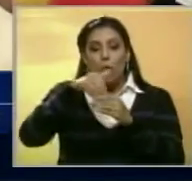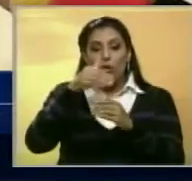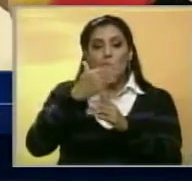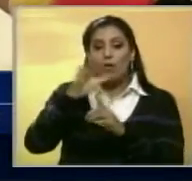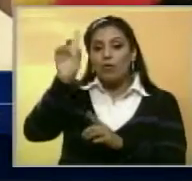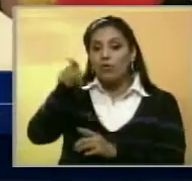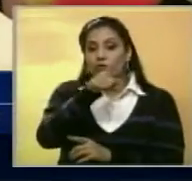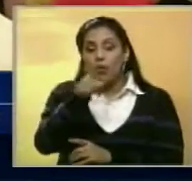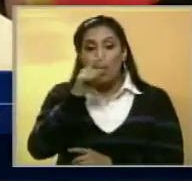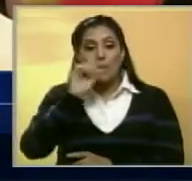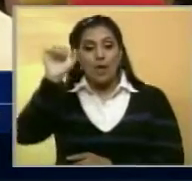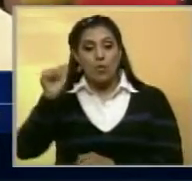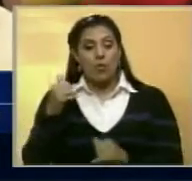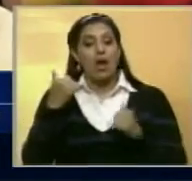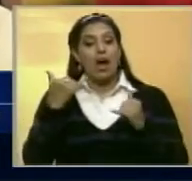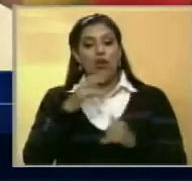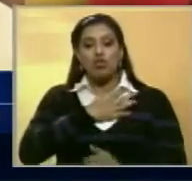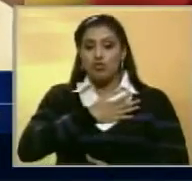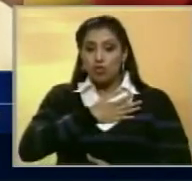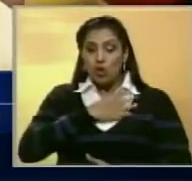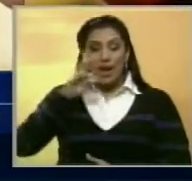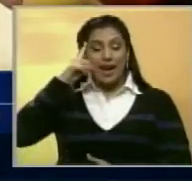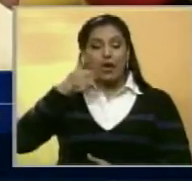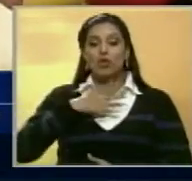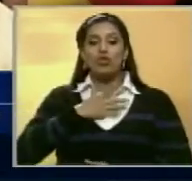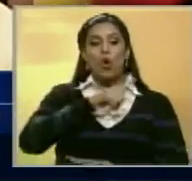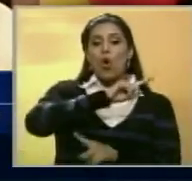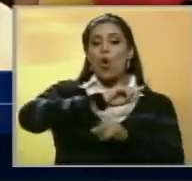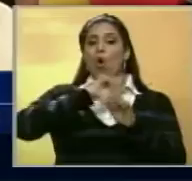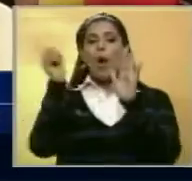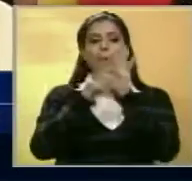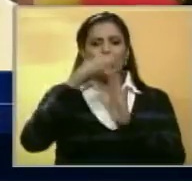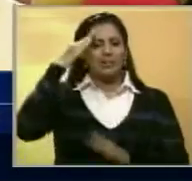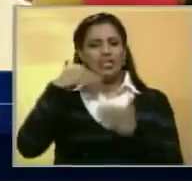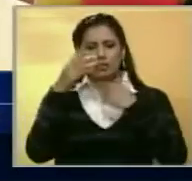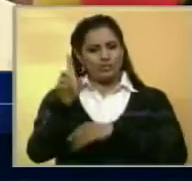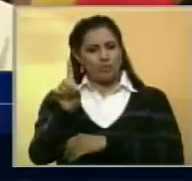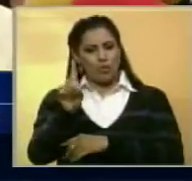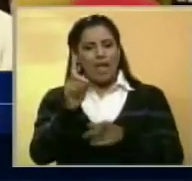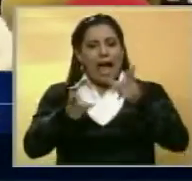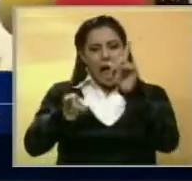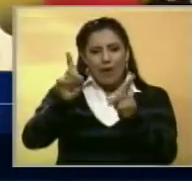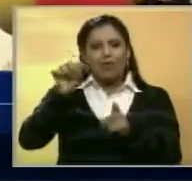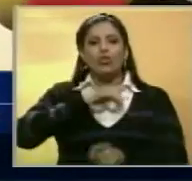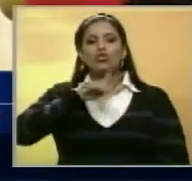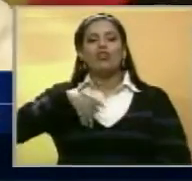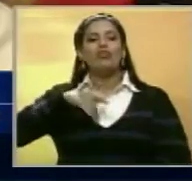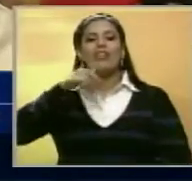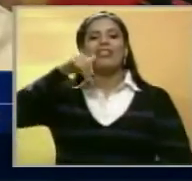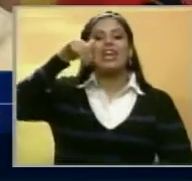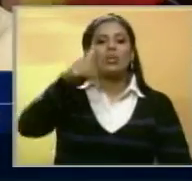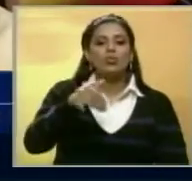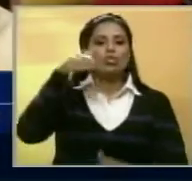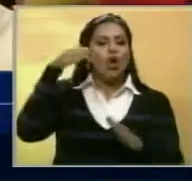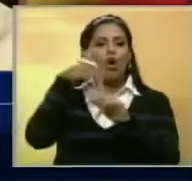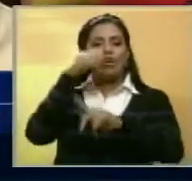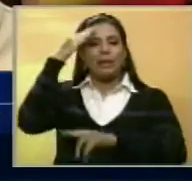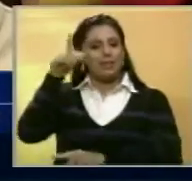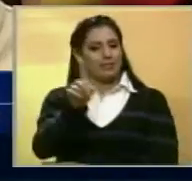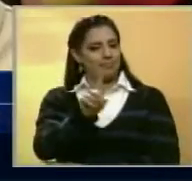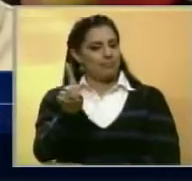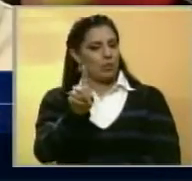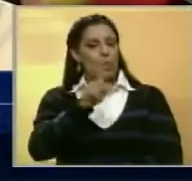revocatorio. De manera que yo creo, y por eso no generalizamos con la Fuerza Armada, aquí no vinimos a poner una denuncia contra las Fuerzas Armadas,